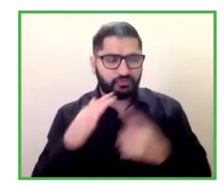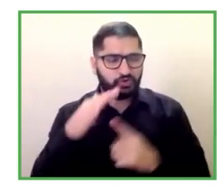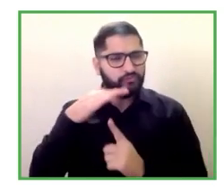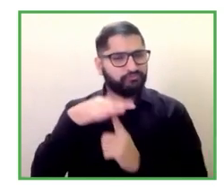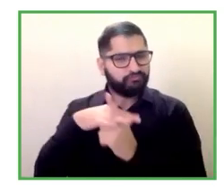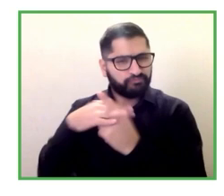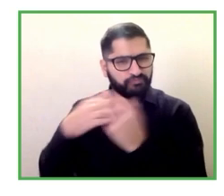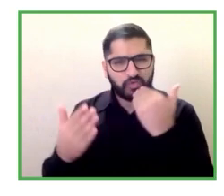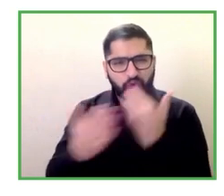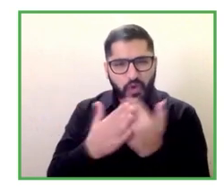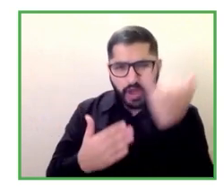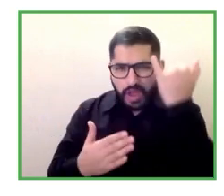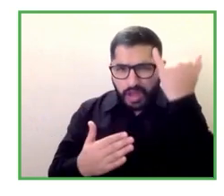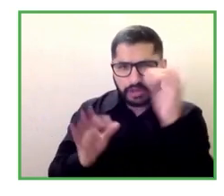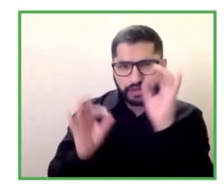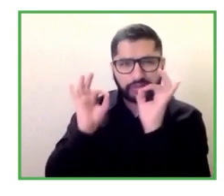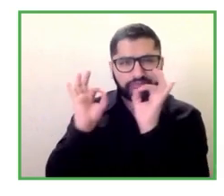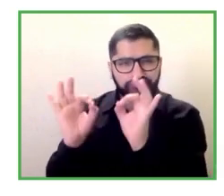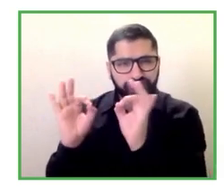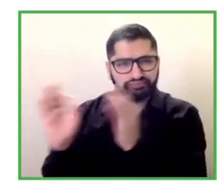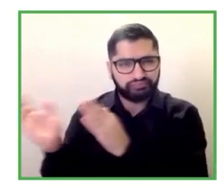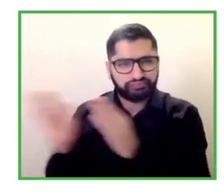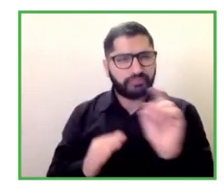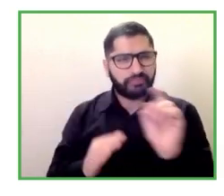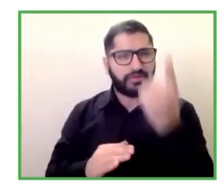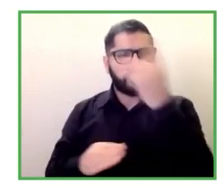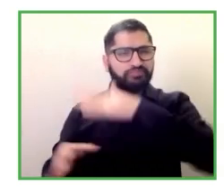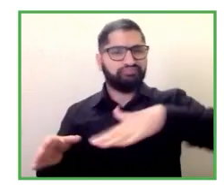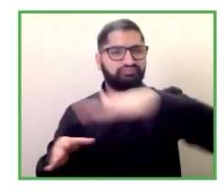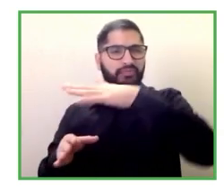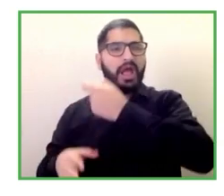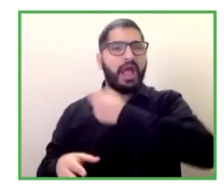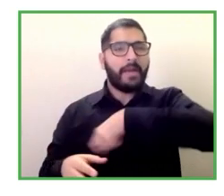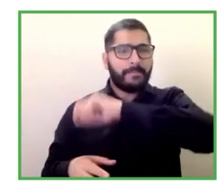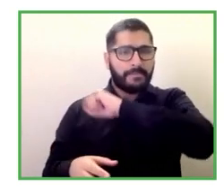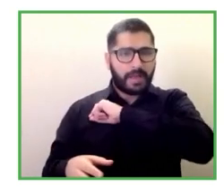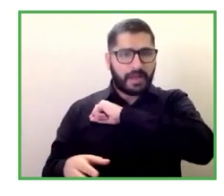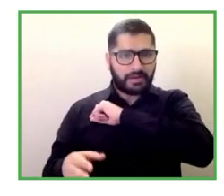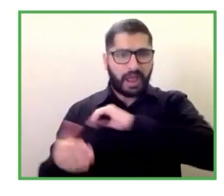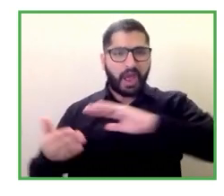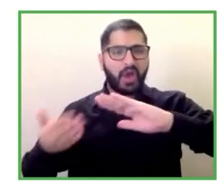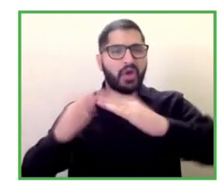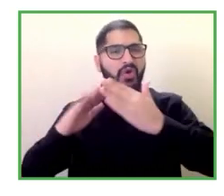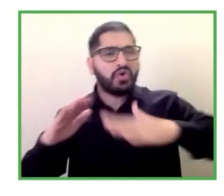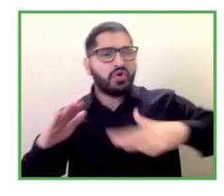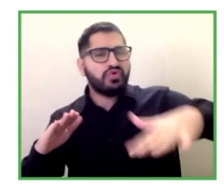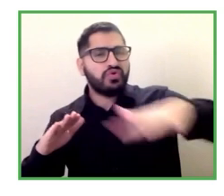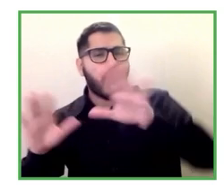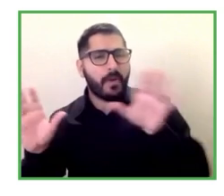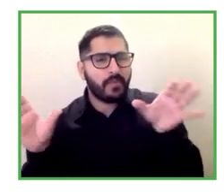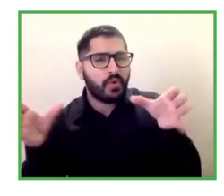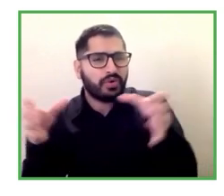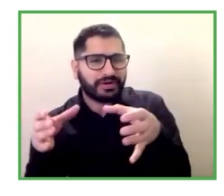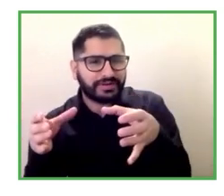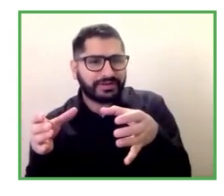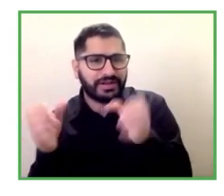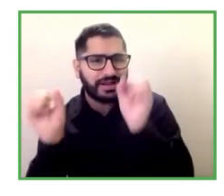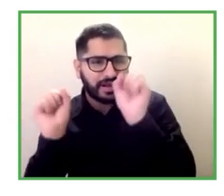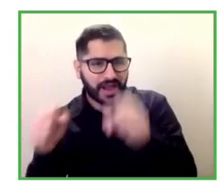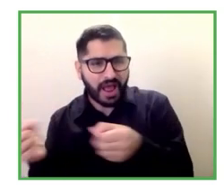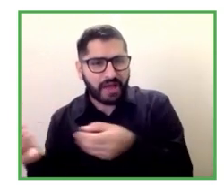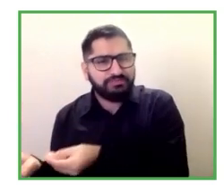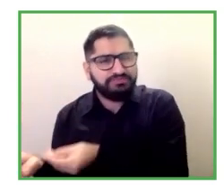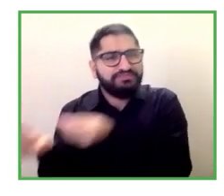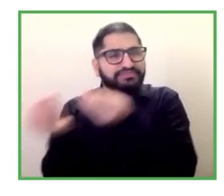que sin embargo sí que se refiere a comunidades que reciben digamos todos estos tipos de proyectos con diferentes